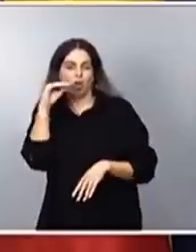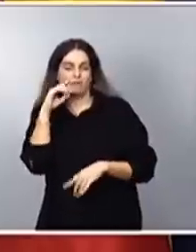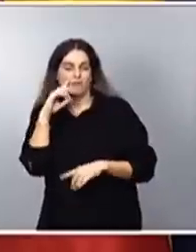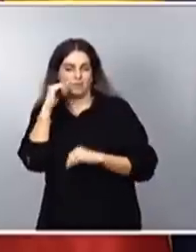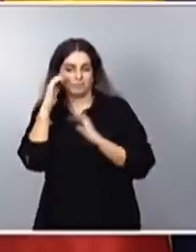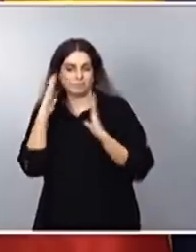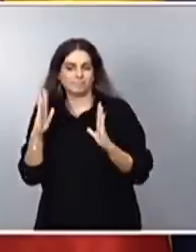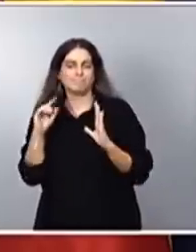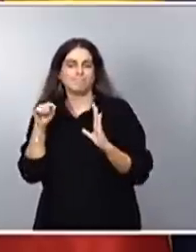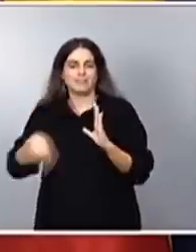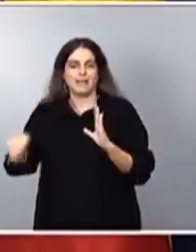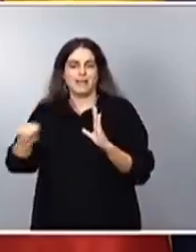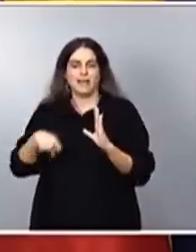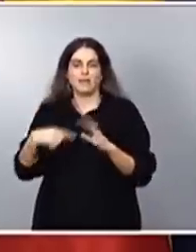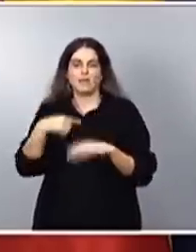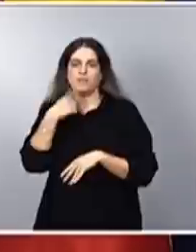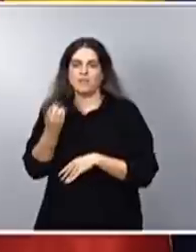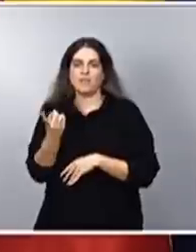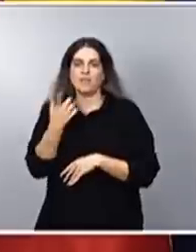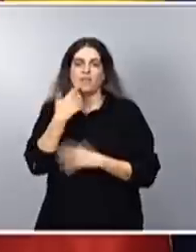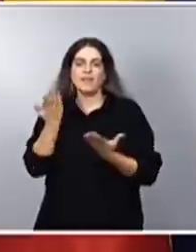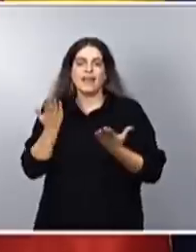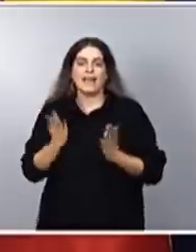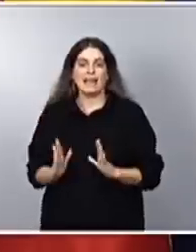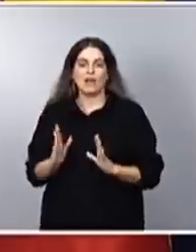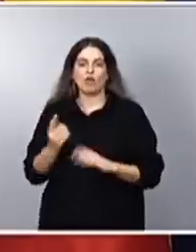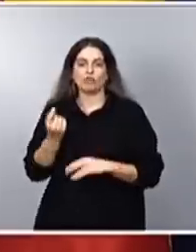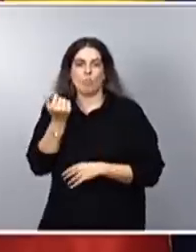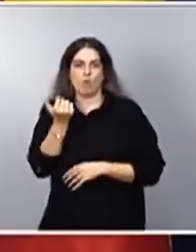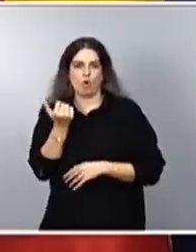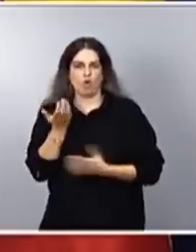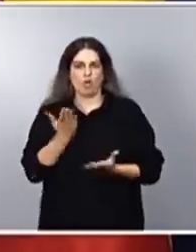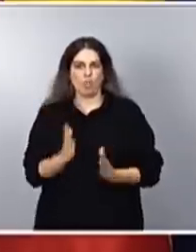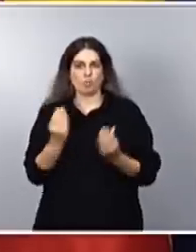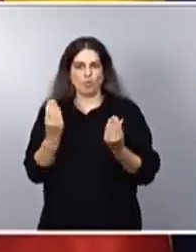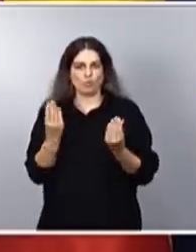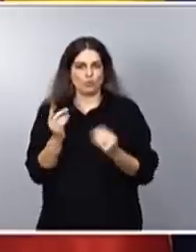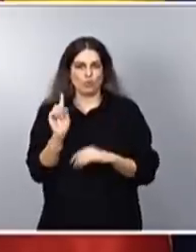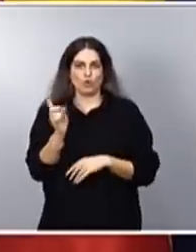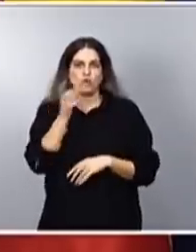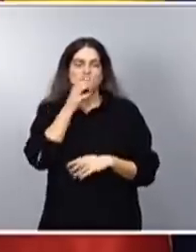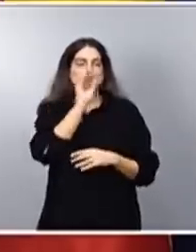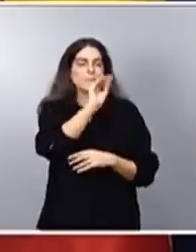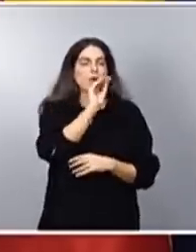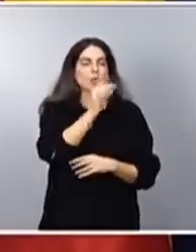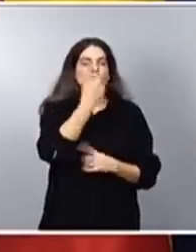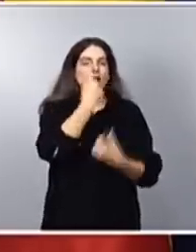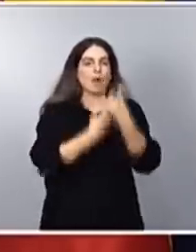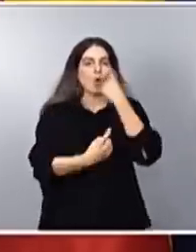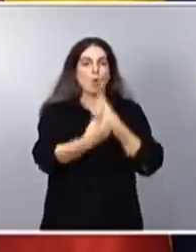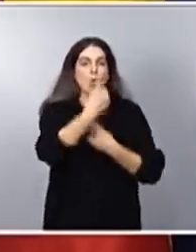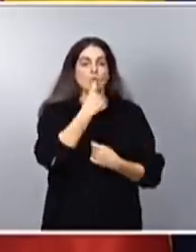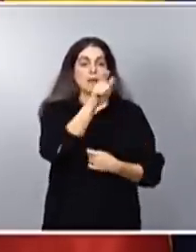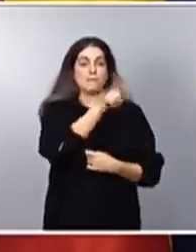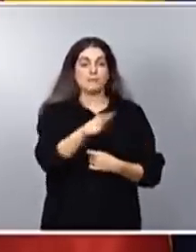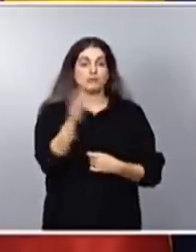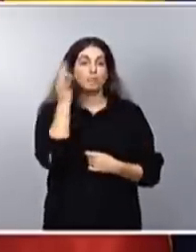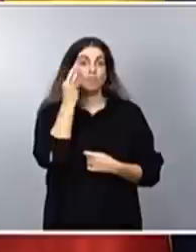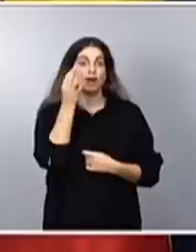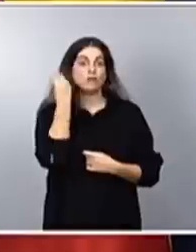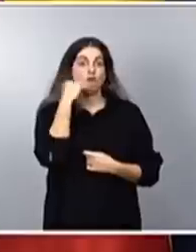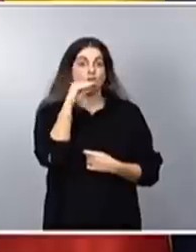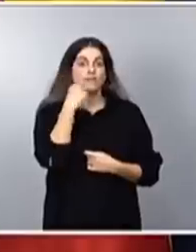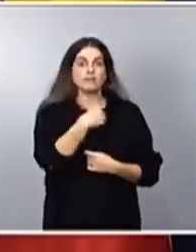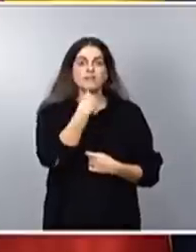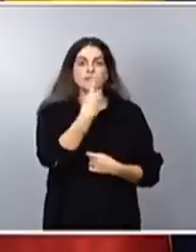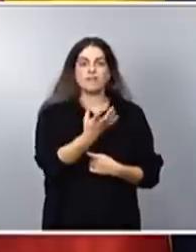que tienen pocos hijos en España. Cuando se les pregunta en cualquier encuesta lo que dicen las mujeres jóvenes en España es que no tienen más hijos no